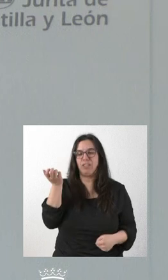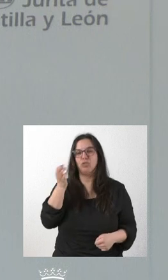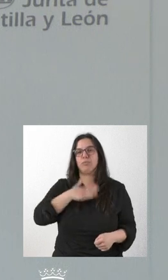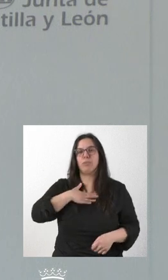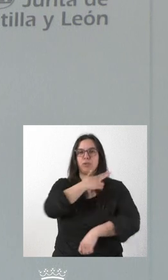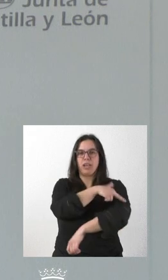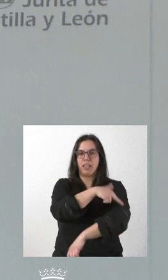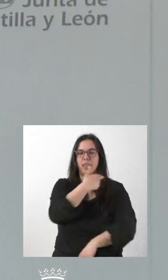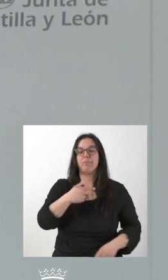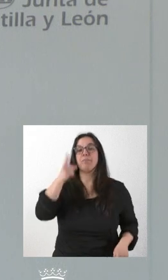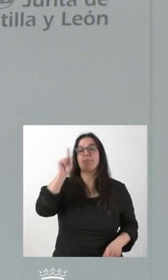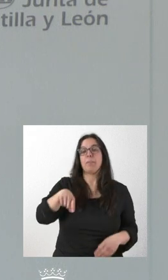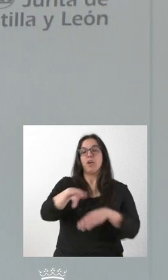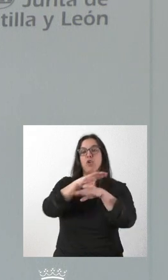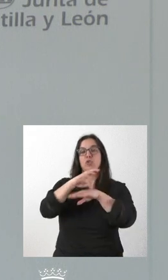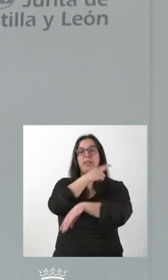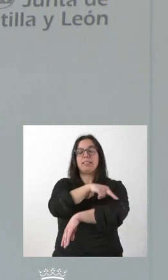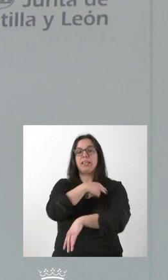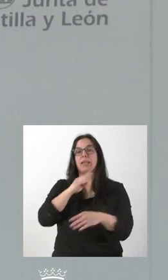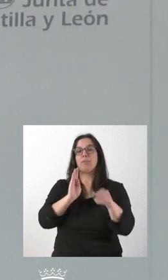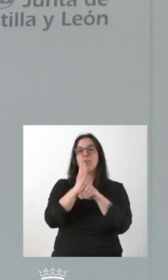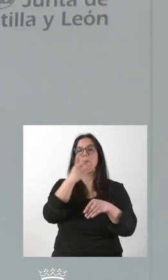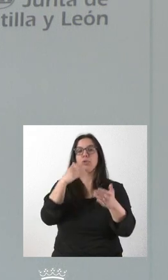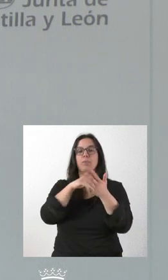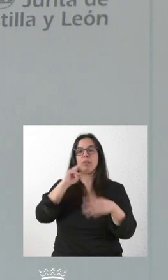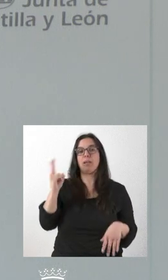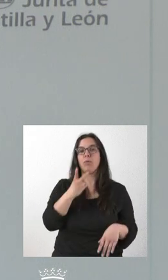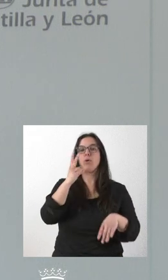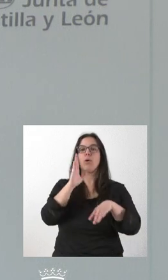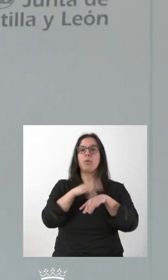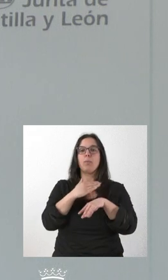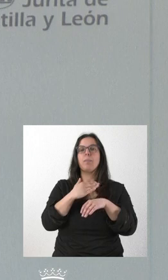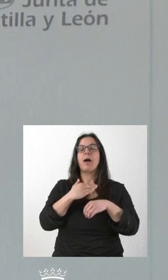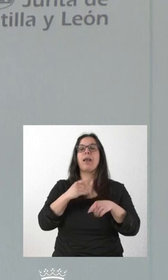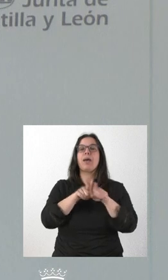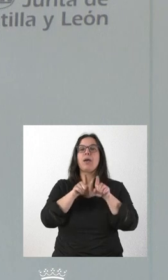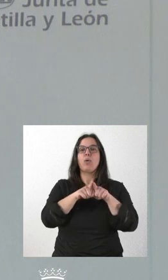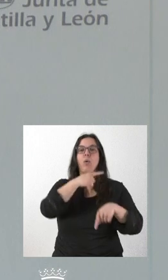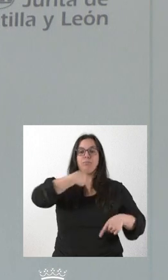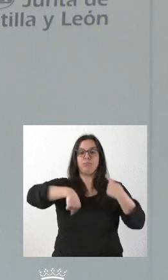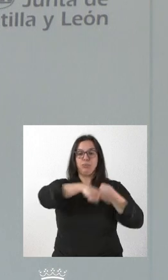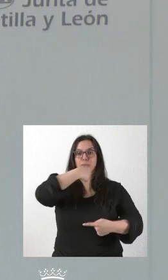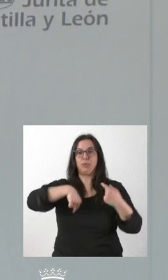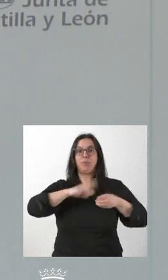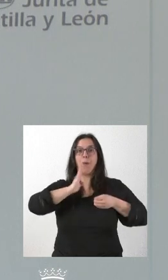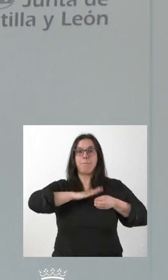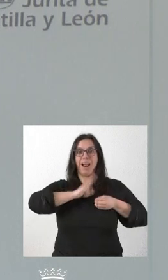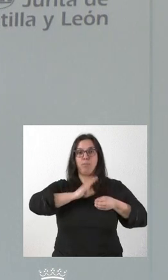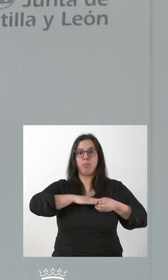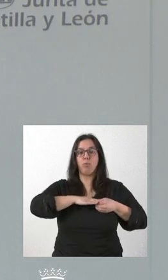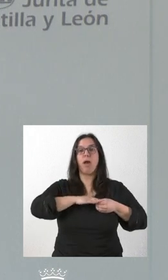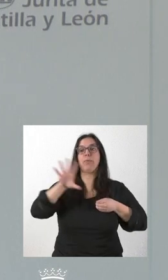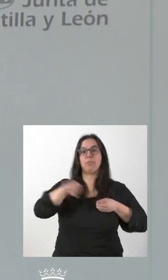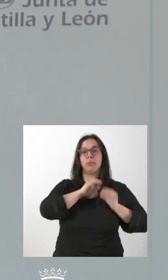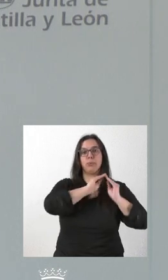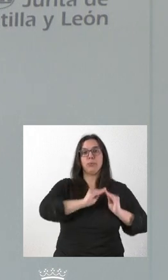Asimismo, la propia Consejería de Sanidad destina 400.000 euros para comprar bárbulas aórticas con las que atender necesidades asistenciales, en